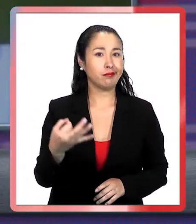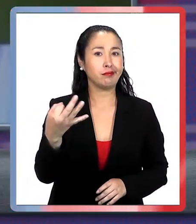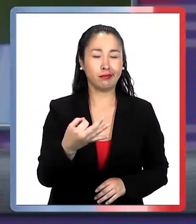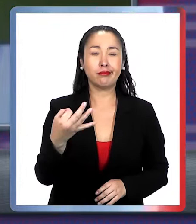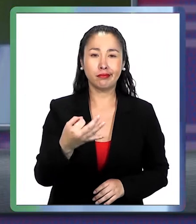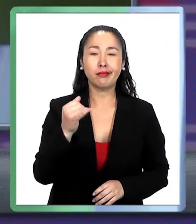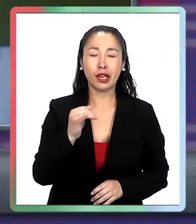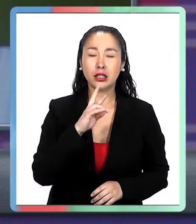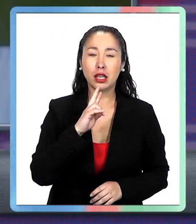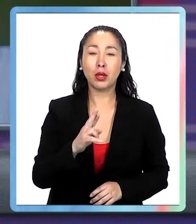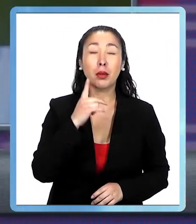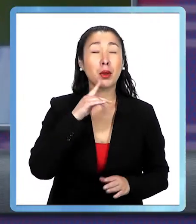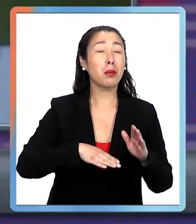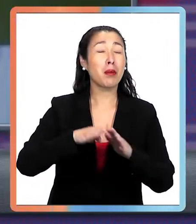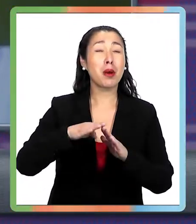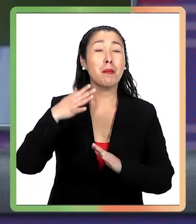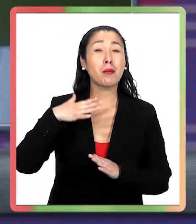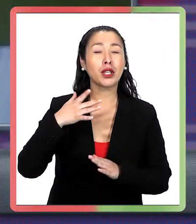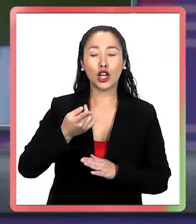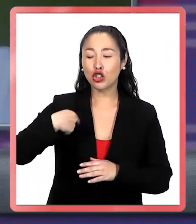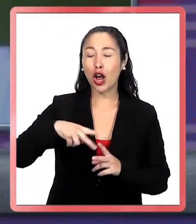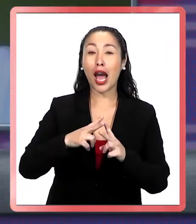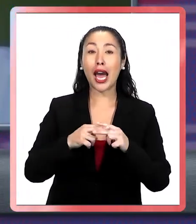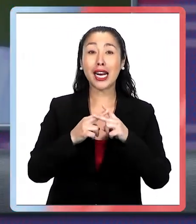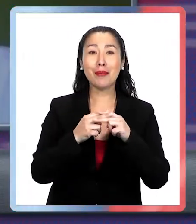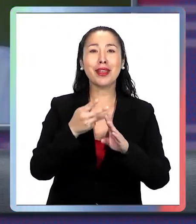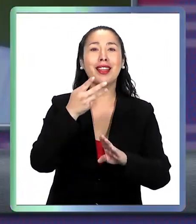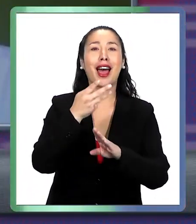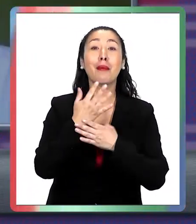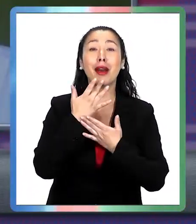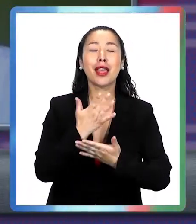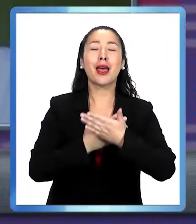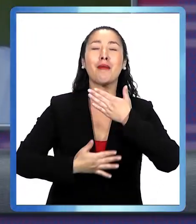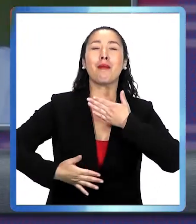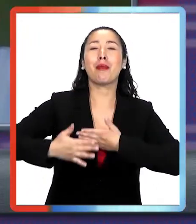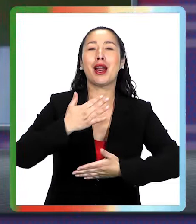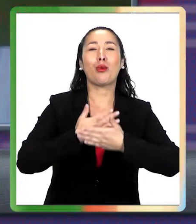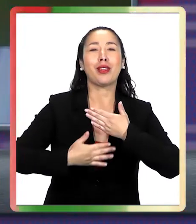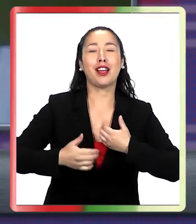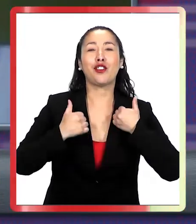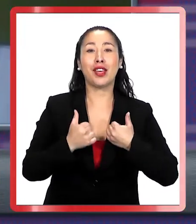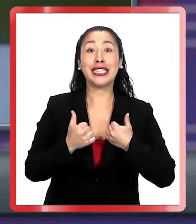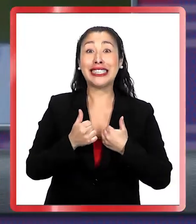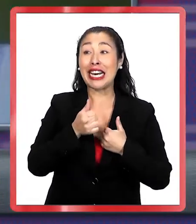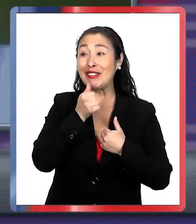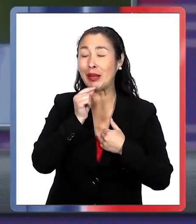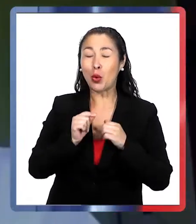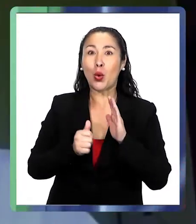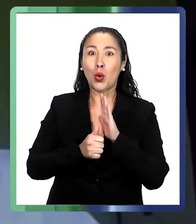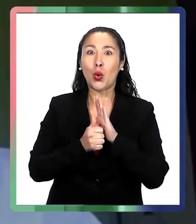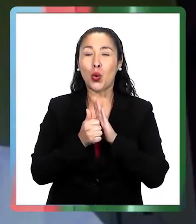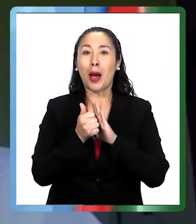Absolutamente, Raúl. Pero lo más importante es que tenemos las herramientas para cuidarnos bien y que finalmente estamos